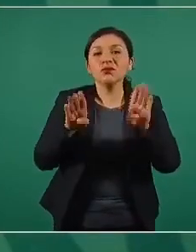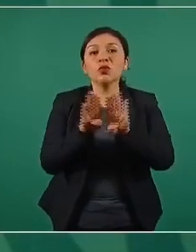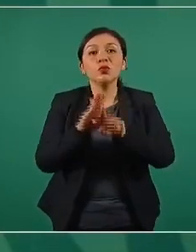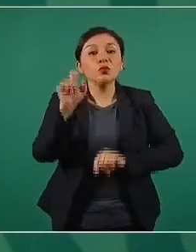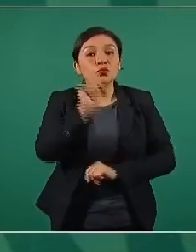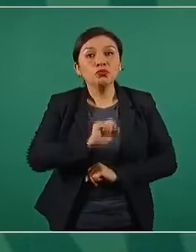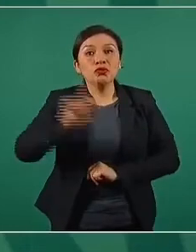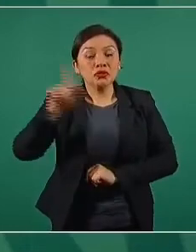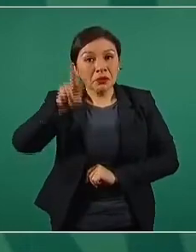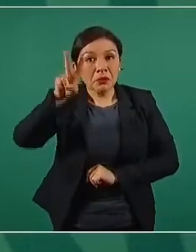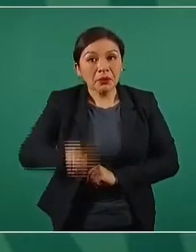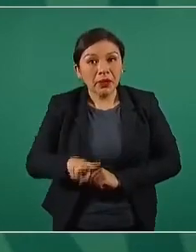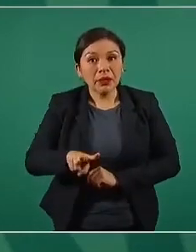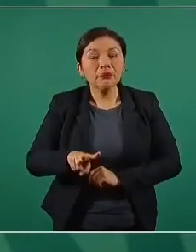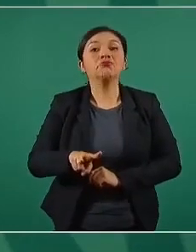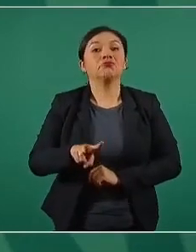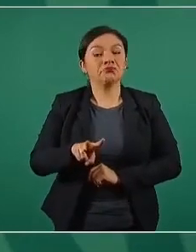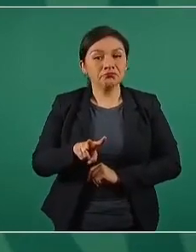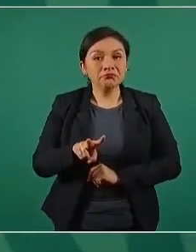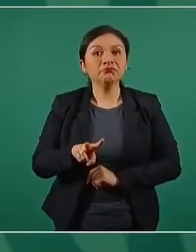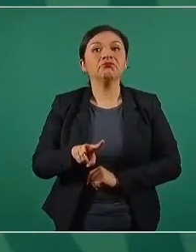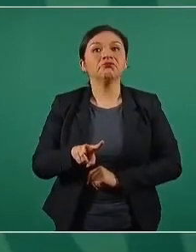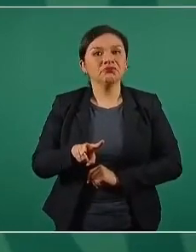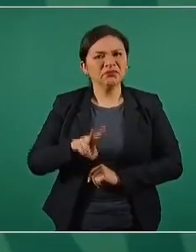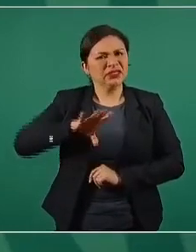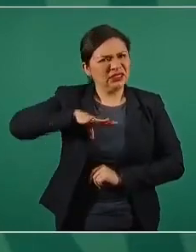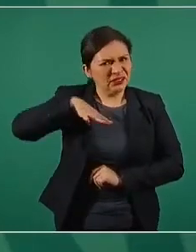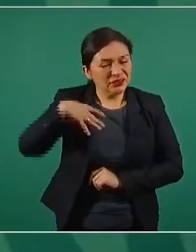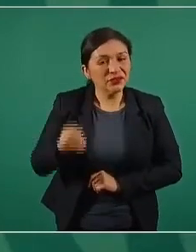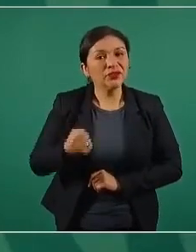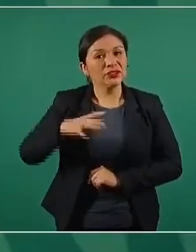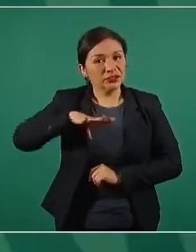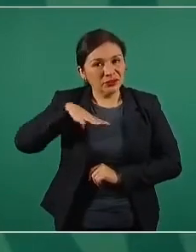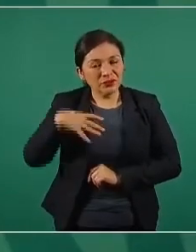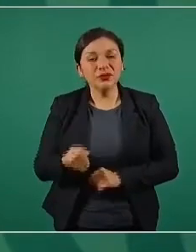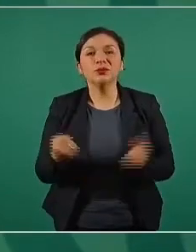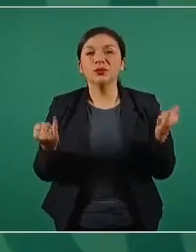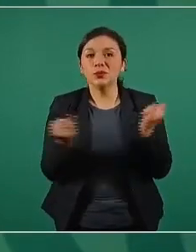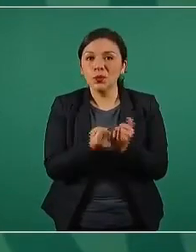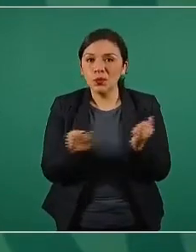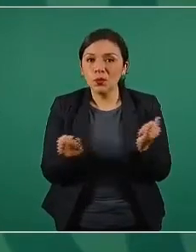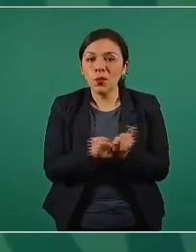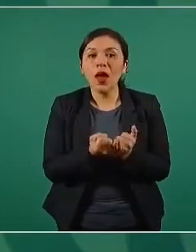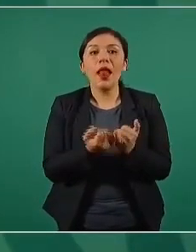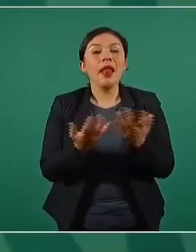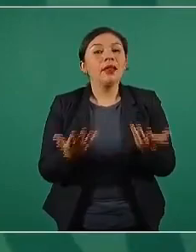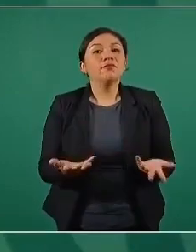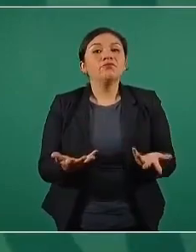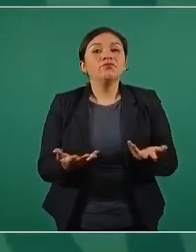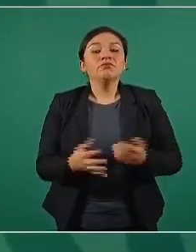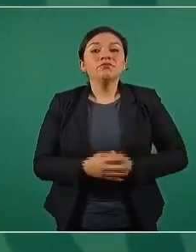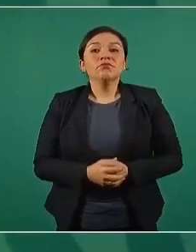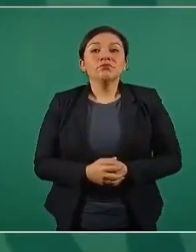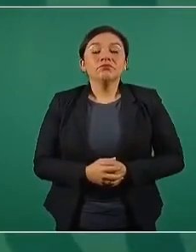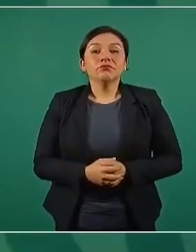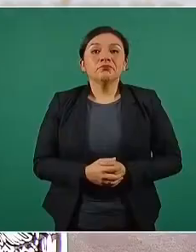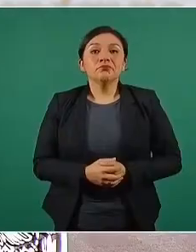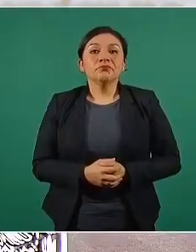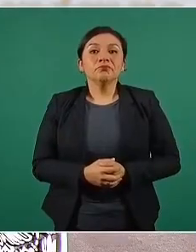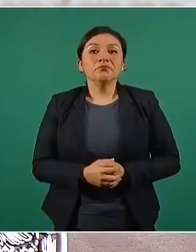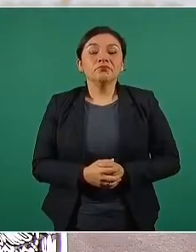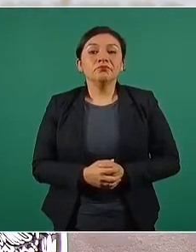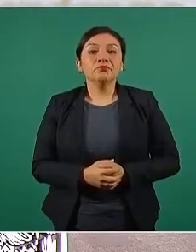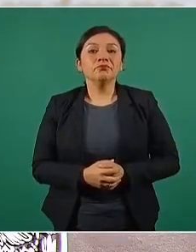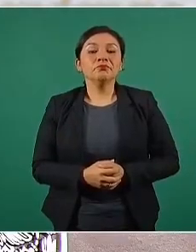con esfuerzo, por lo que hacen,